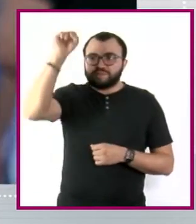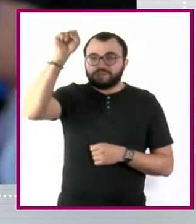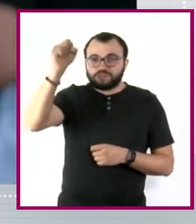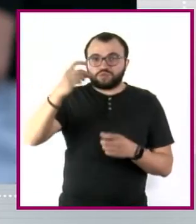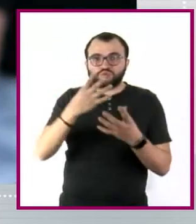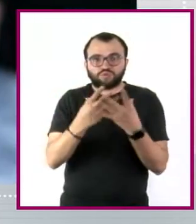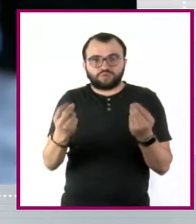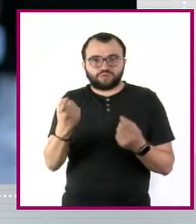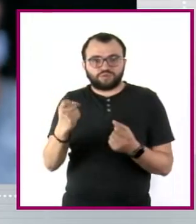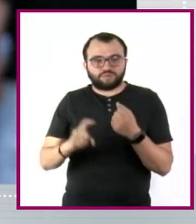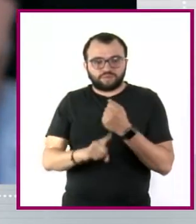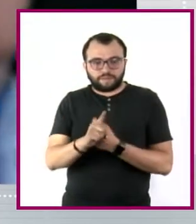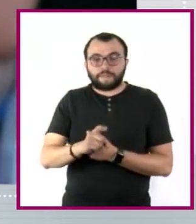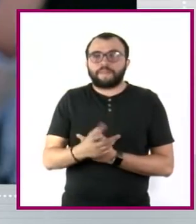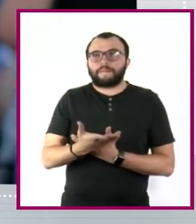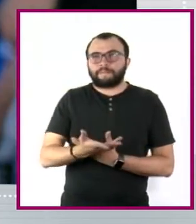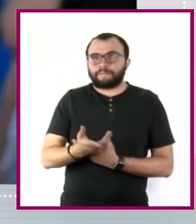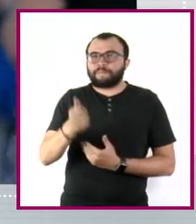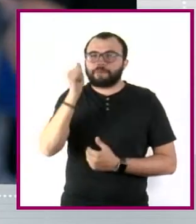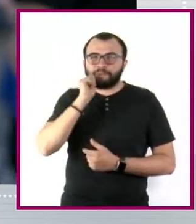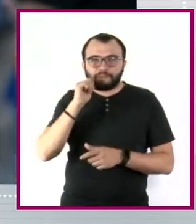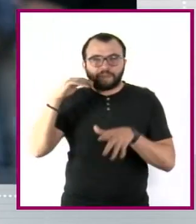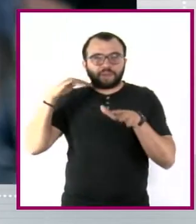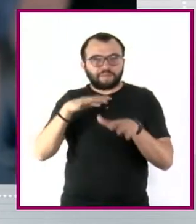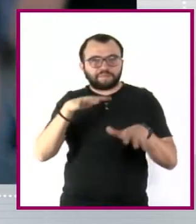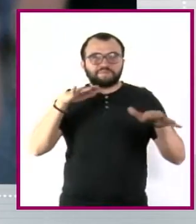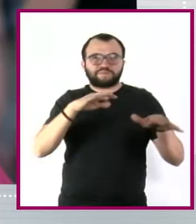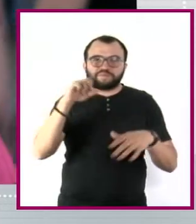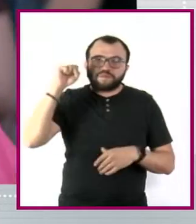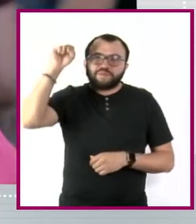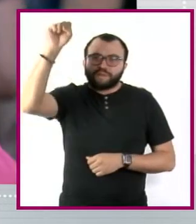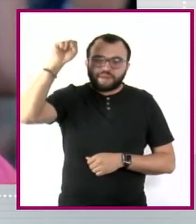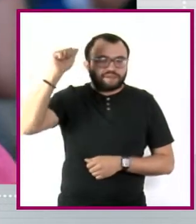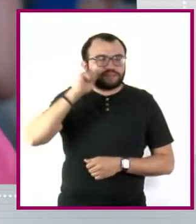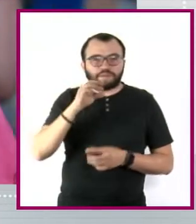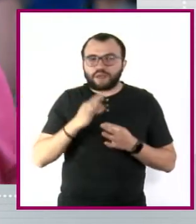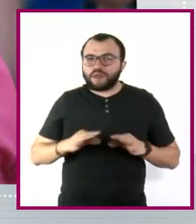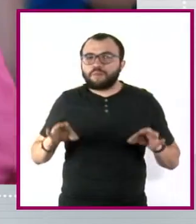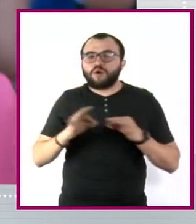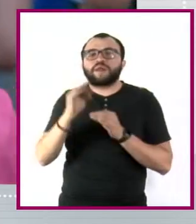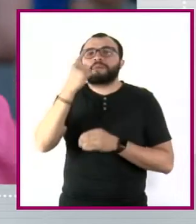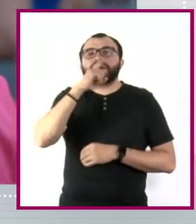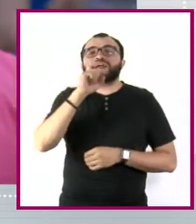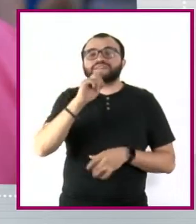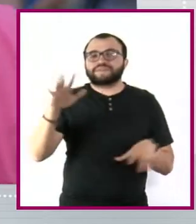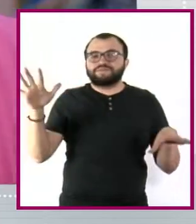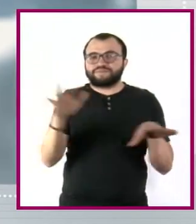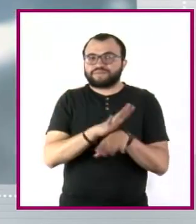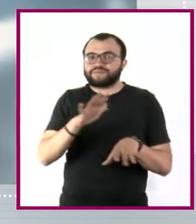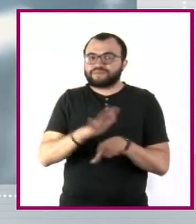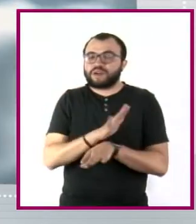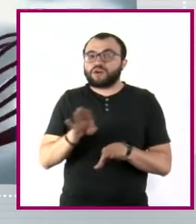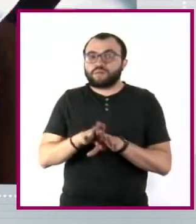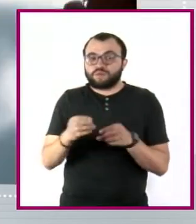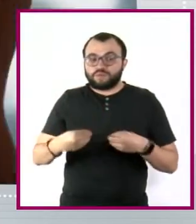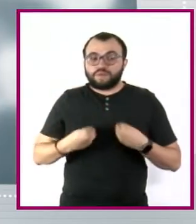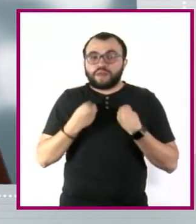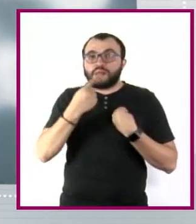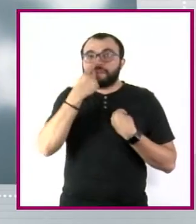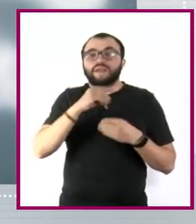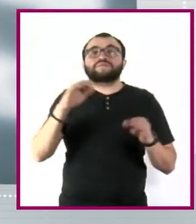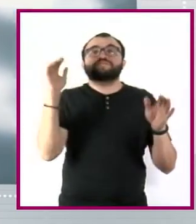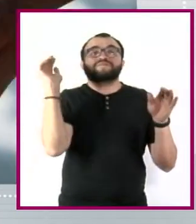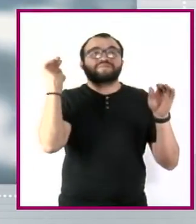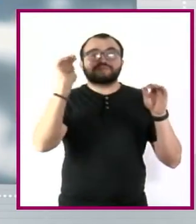Los movimientos sociales siempre han sido importantes para modificar las condiciones de vida, para llamar la atención